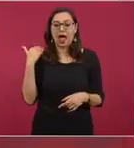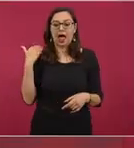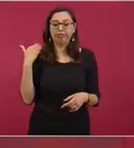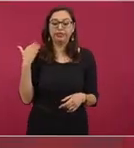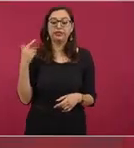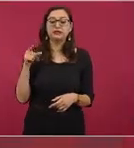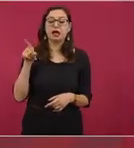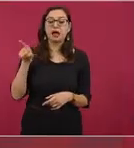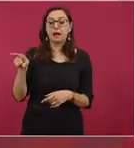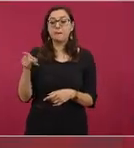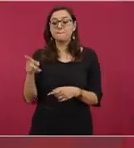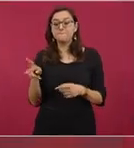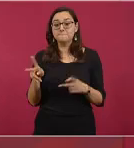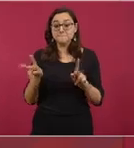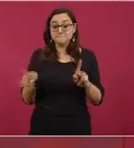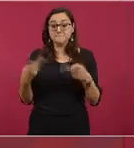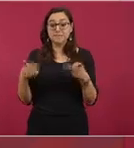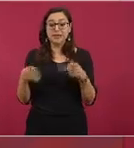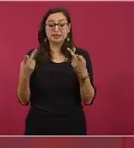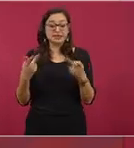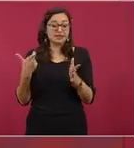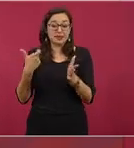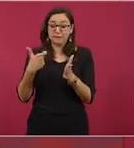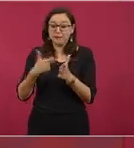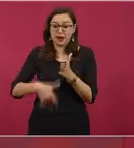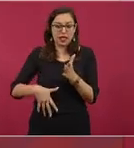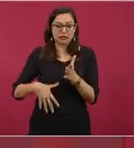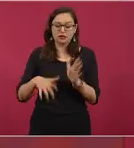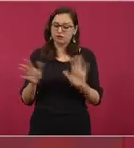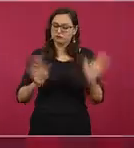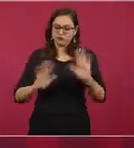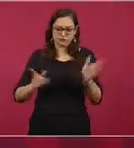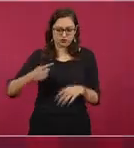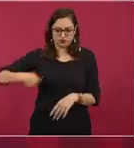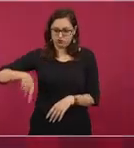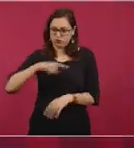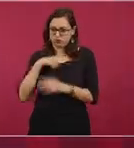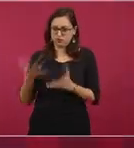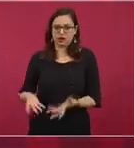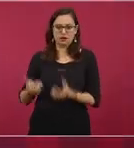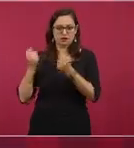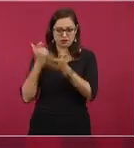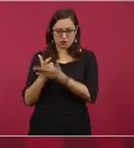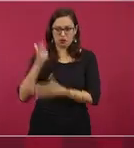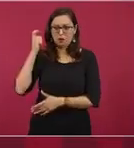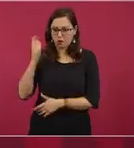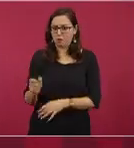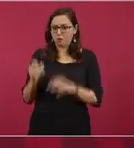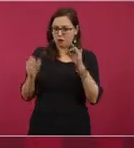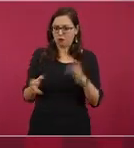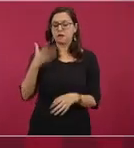recuperamos, dos mil doscientas hectáreas. Cerca de Uxmal,